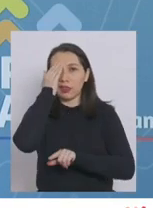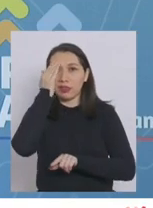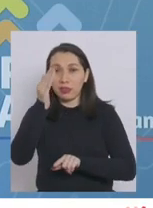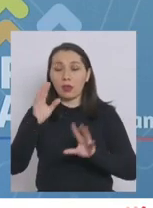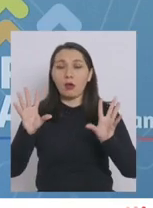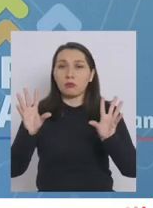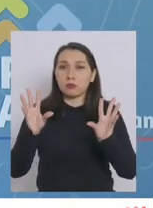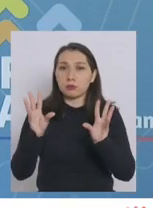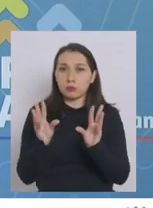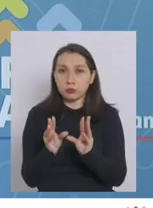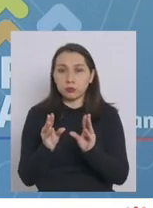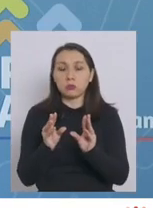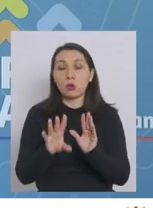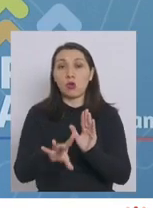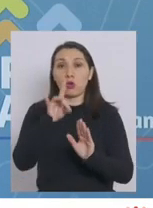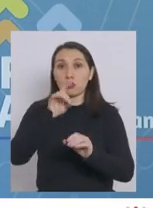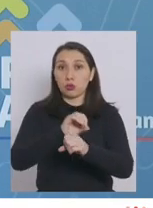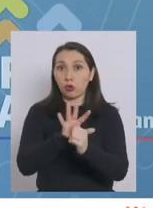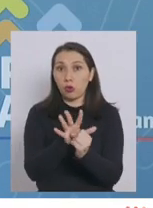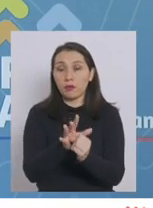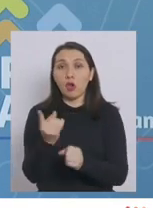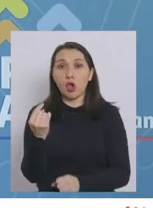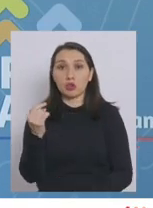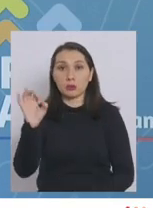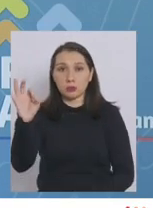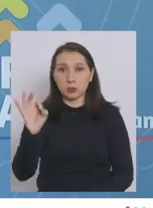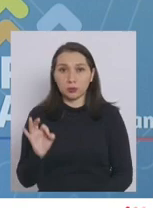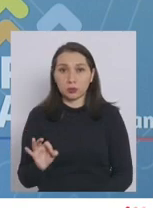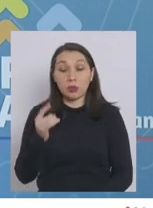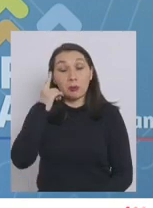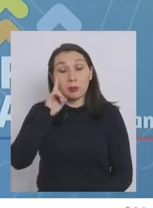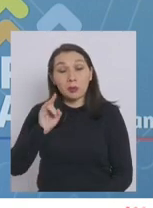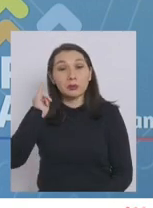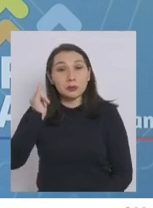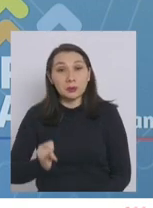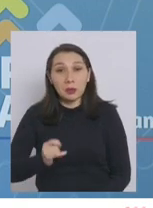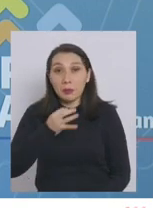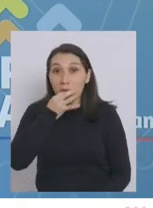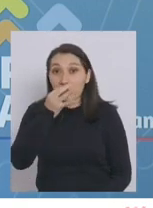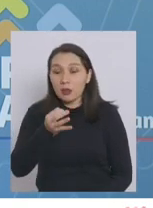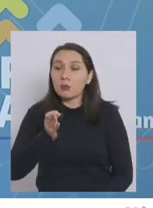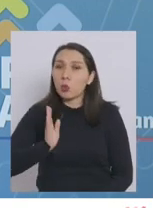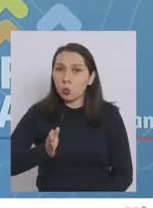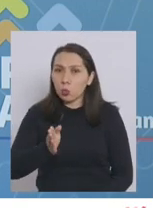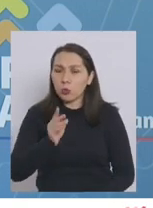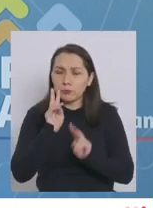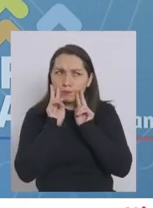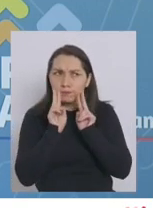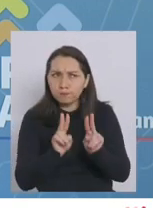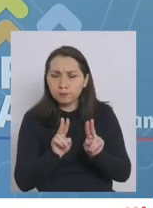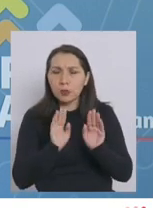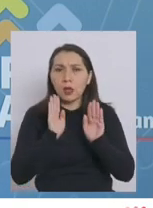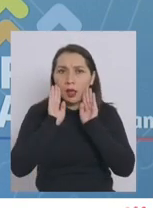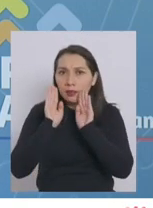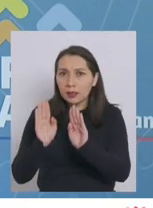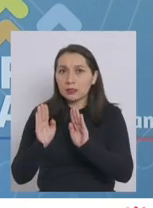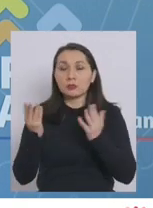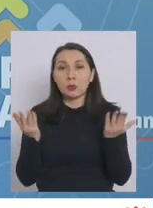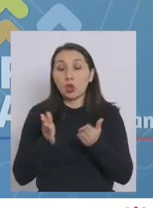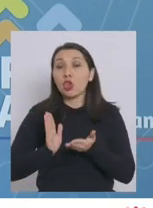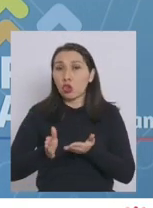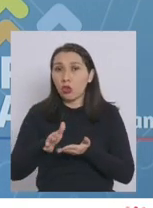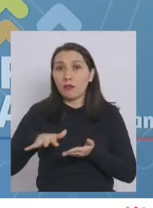y una disminución de la positividad de un 11%. Pero como siempre hemos dicho, tenemos que seguir muy atentos porque todavía